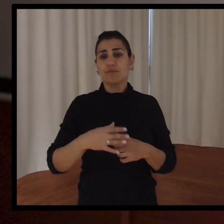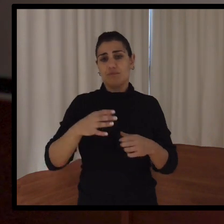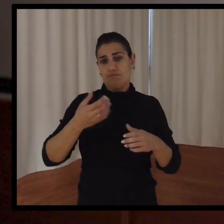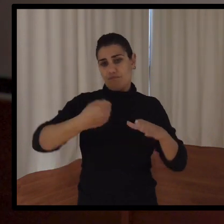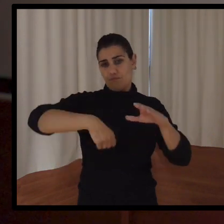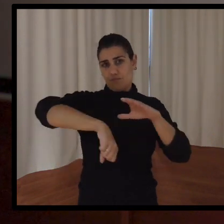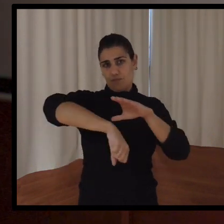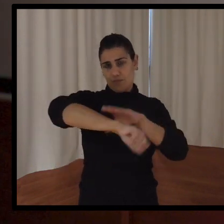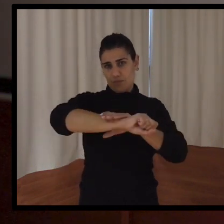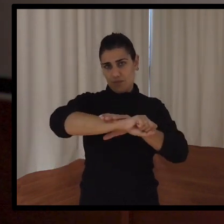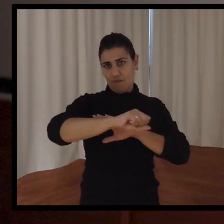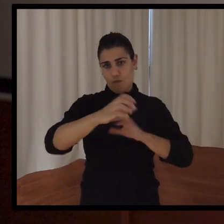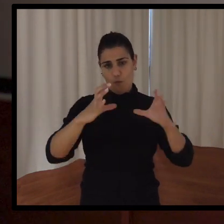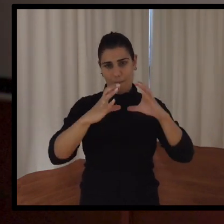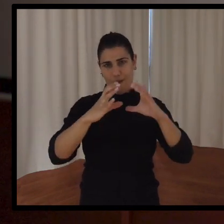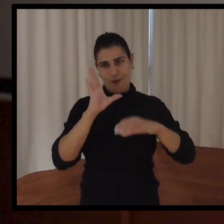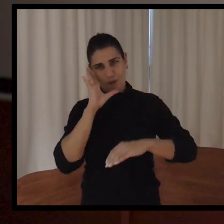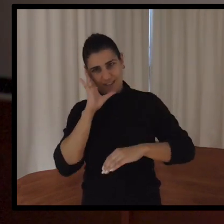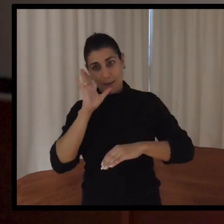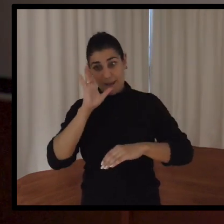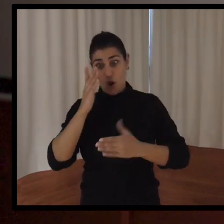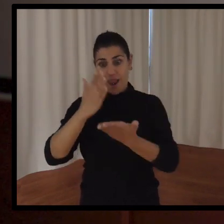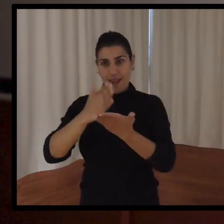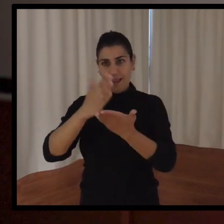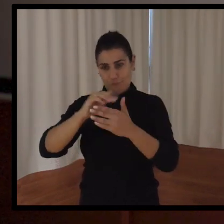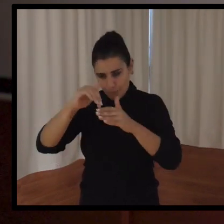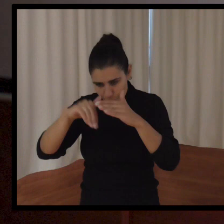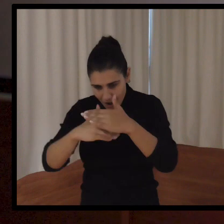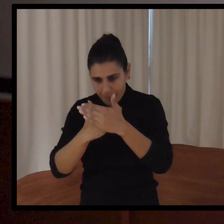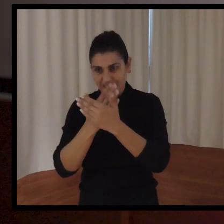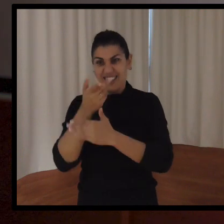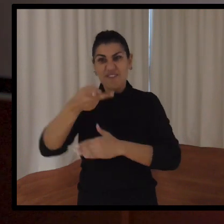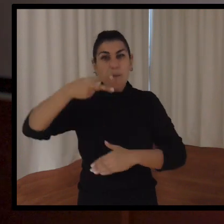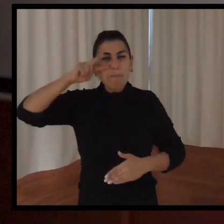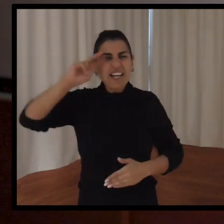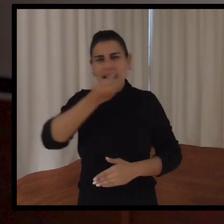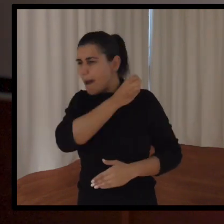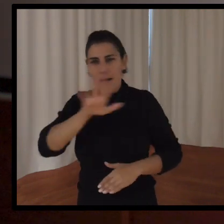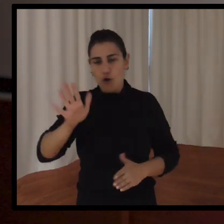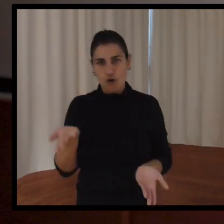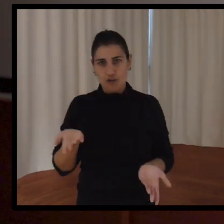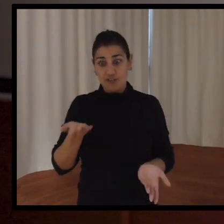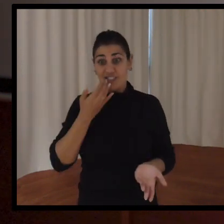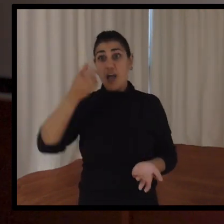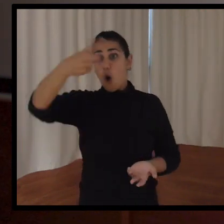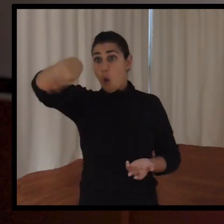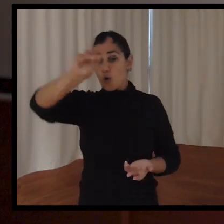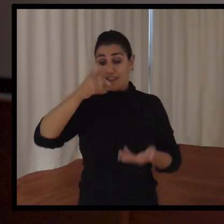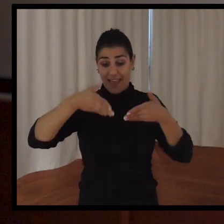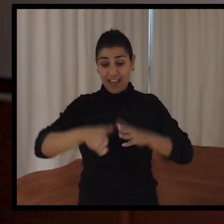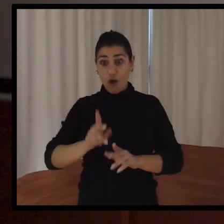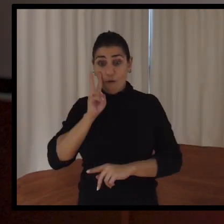libros. Porque es la mejor experiencia que ellos podrán tener. Y si ustedes ven a sus hijos crecer,